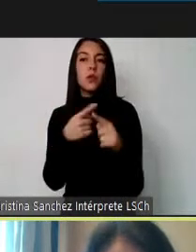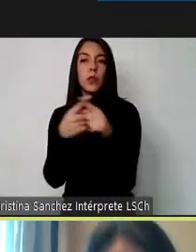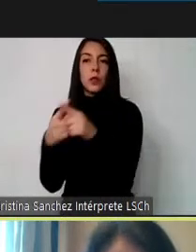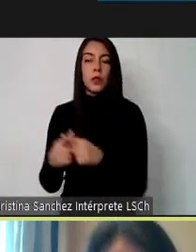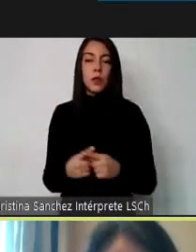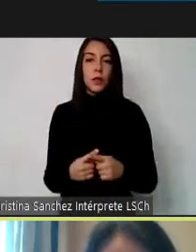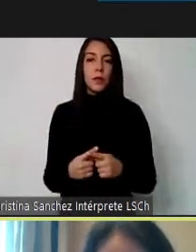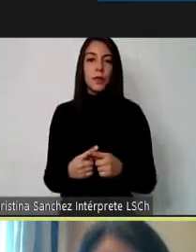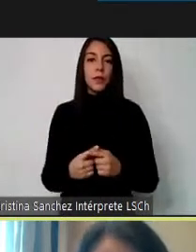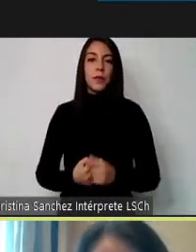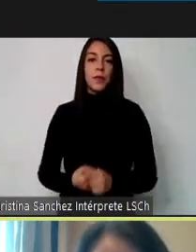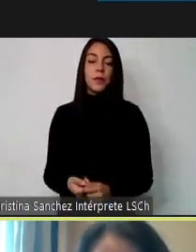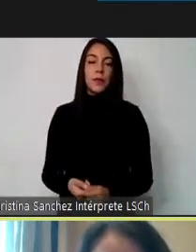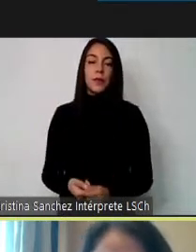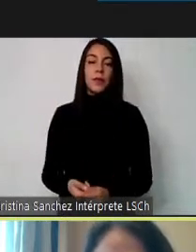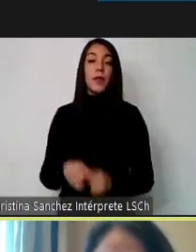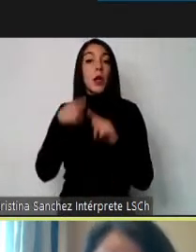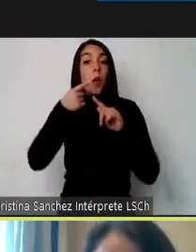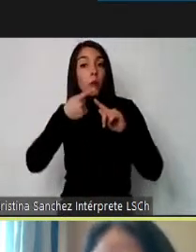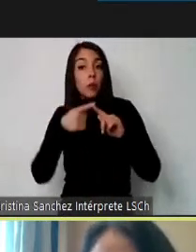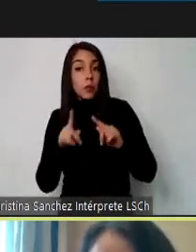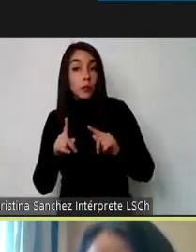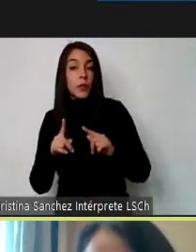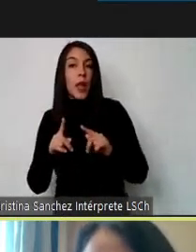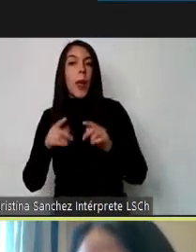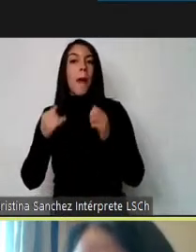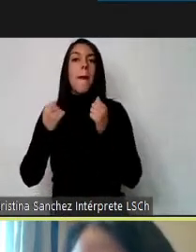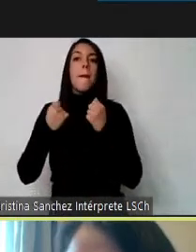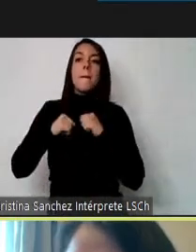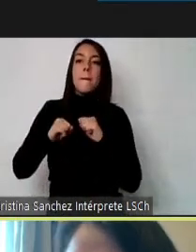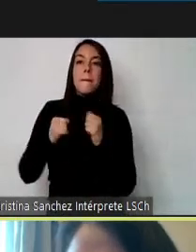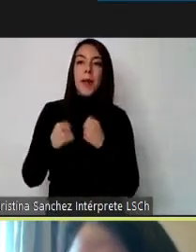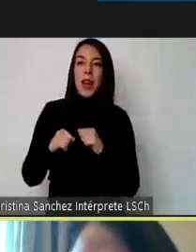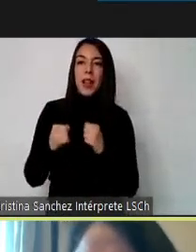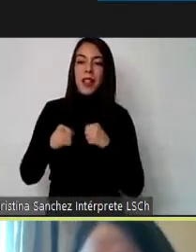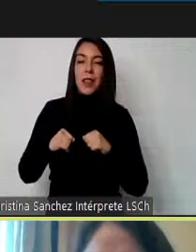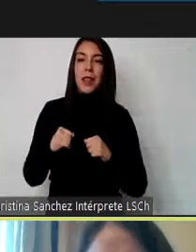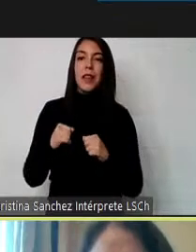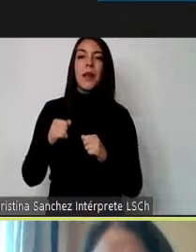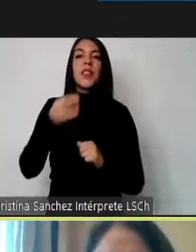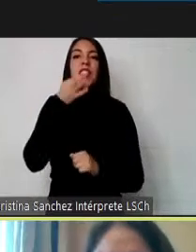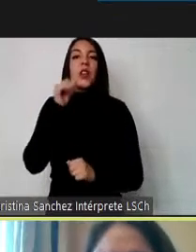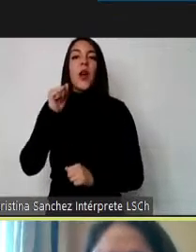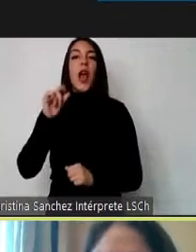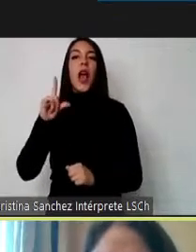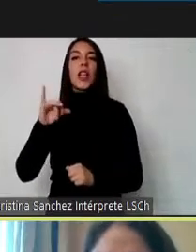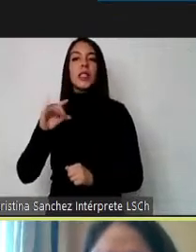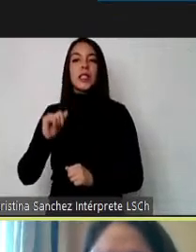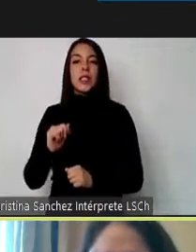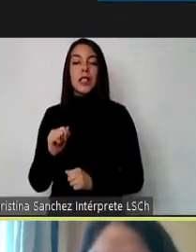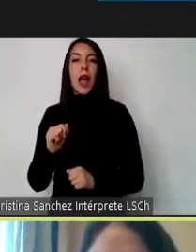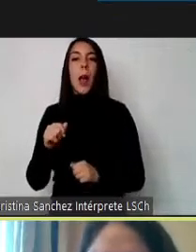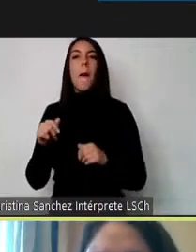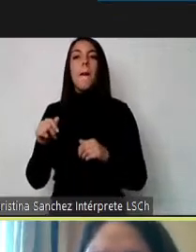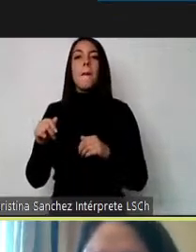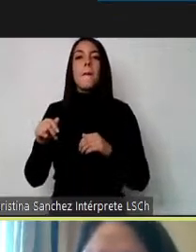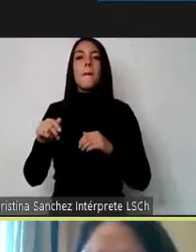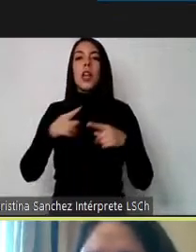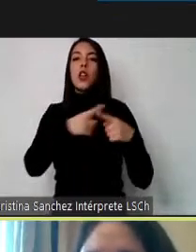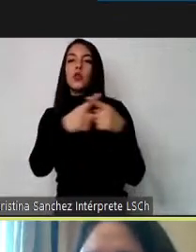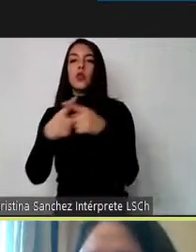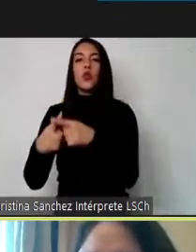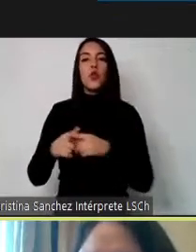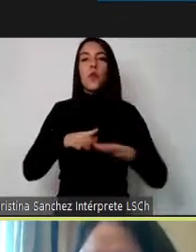Y, por otra parte, en la práctica y tal, lo señalaba Alicia, son los movimientos sociales,